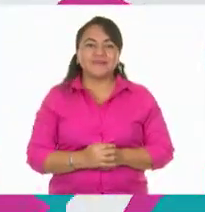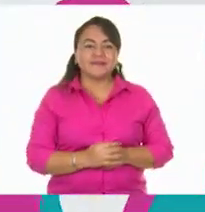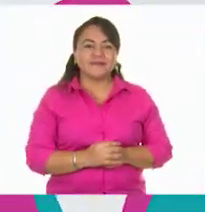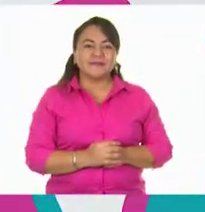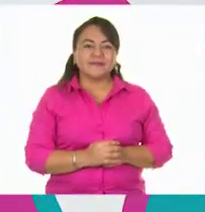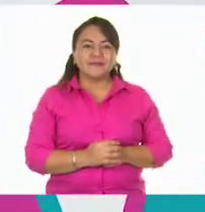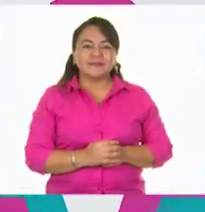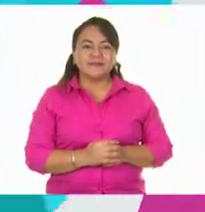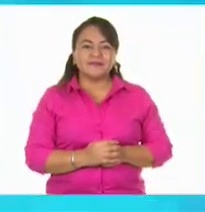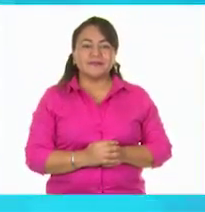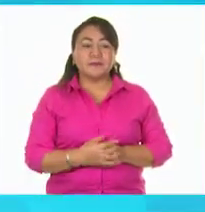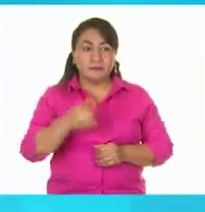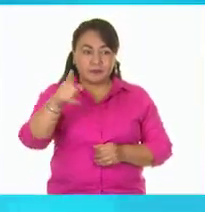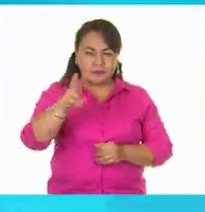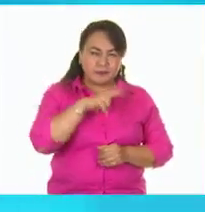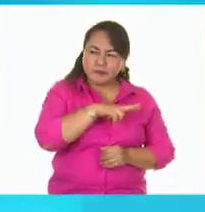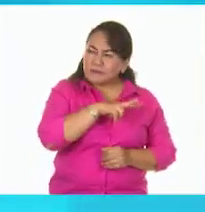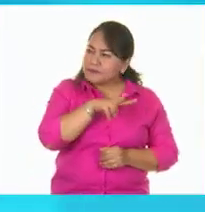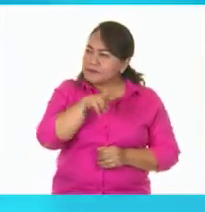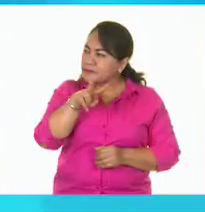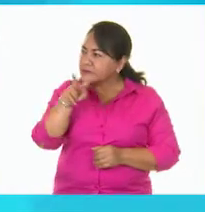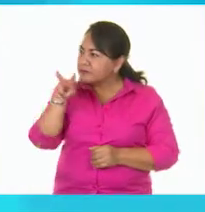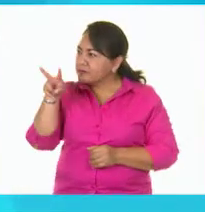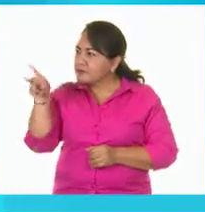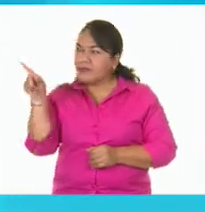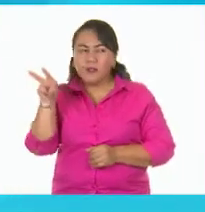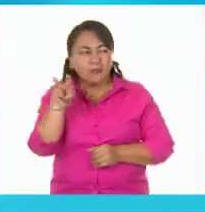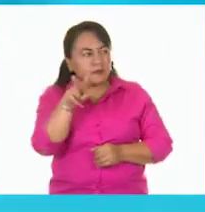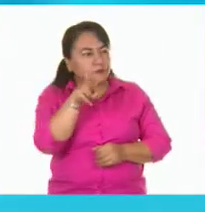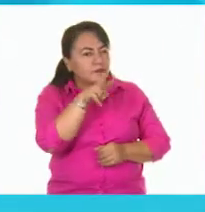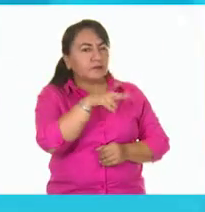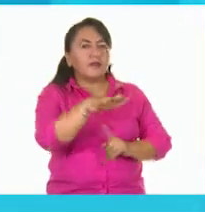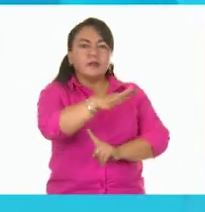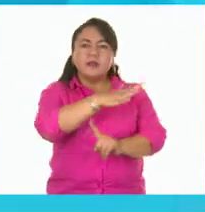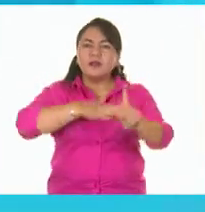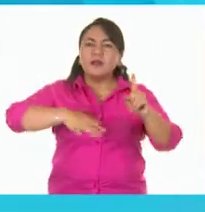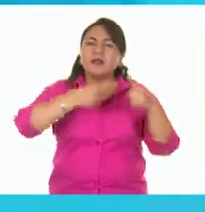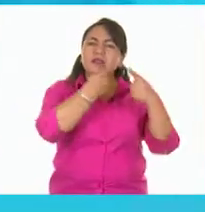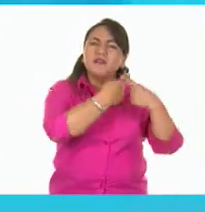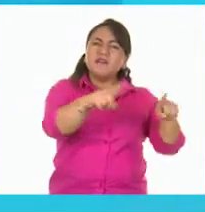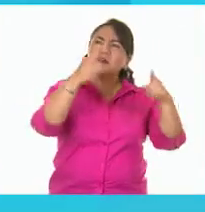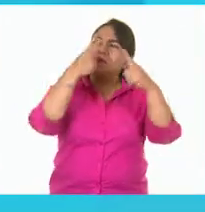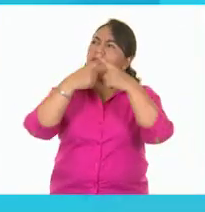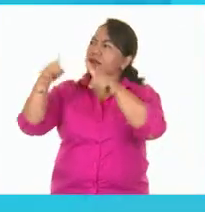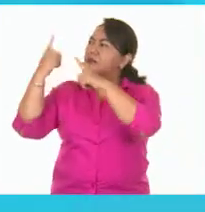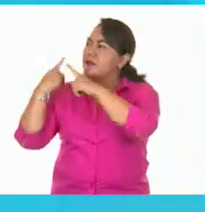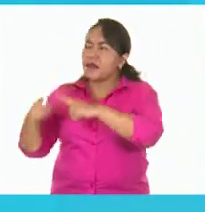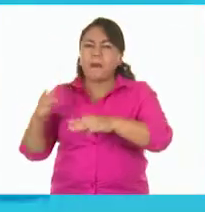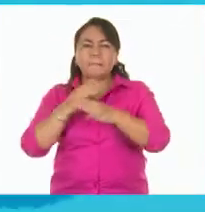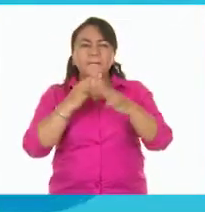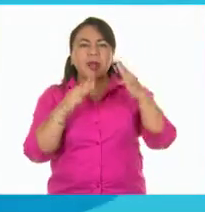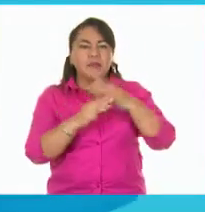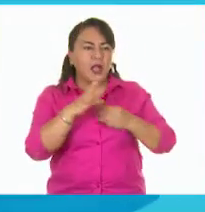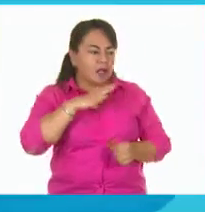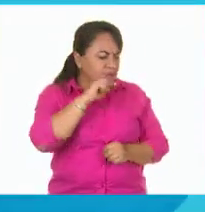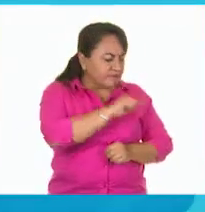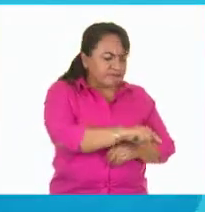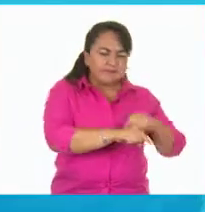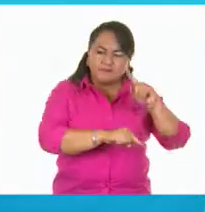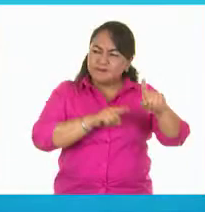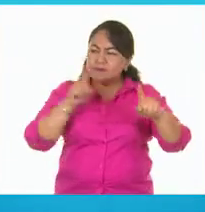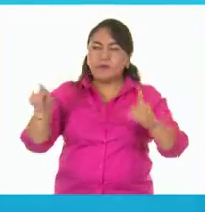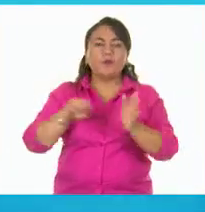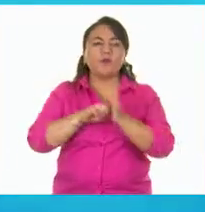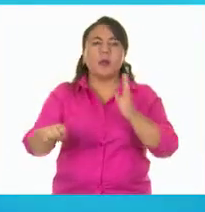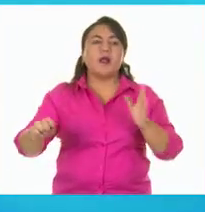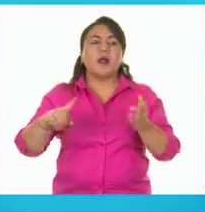Si observan su entorno con atención, se darán cuenta que estamos rodeados de diversos materiales y objetos, como la madera con